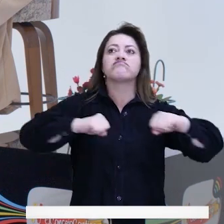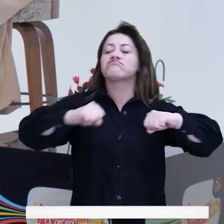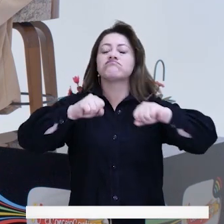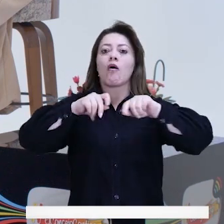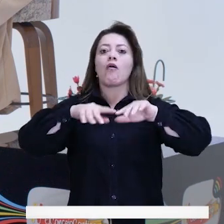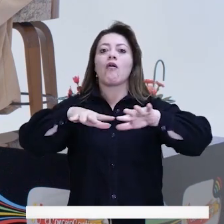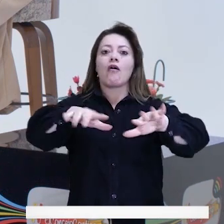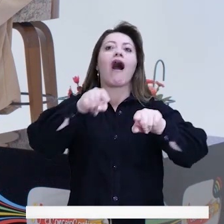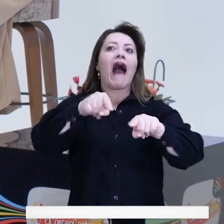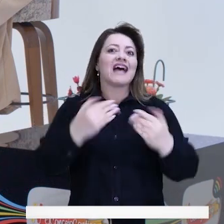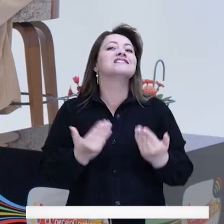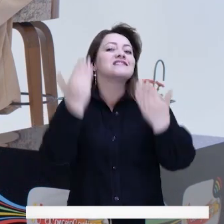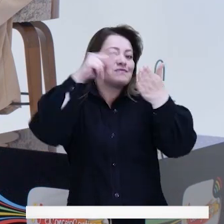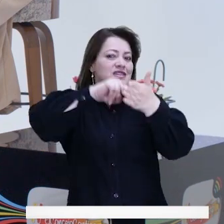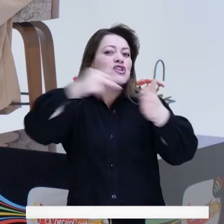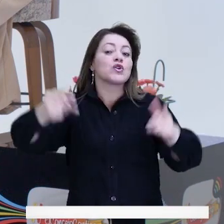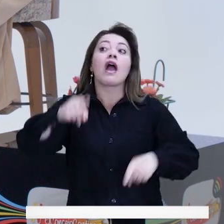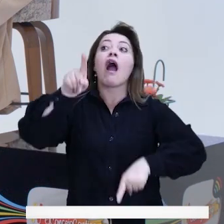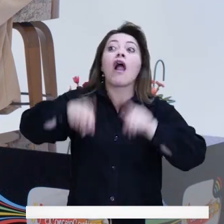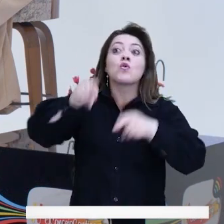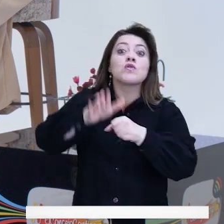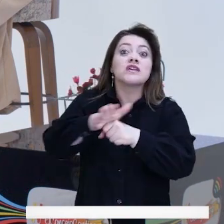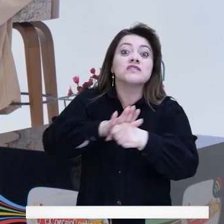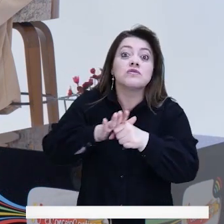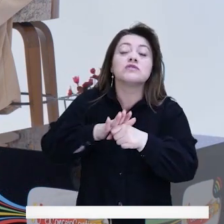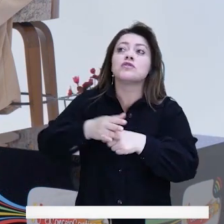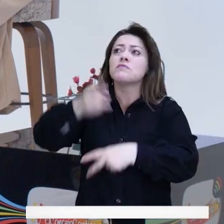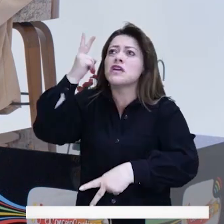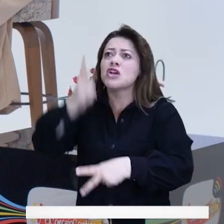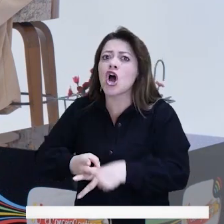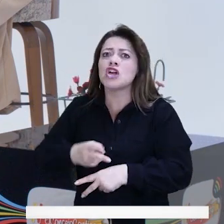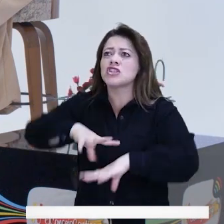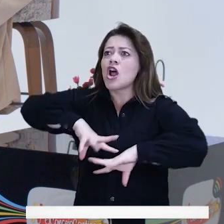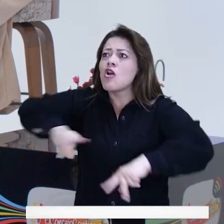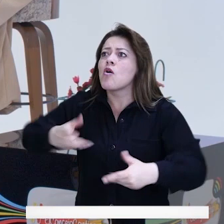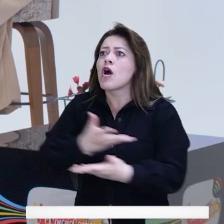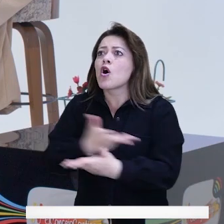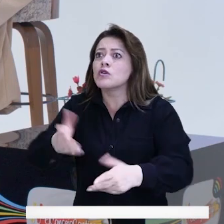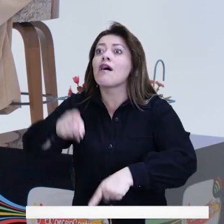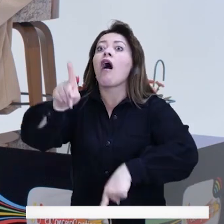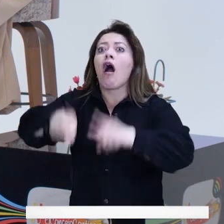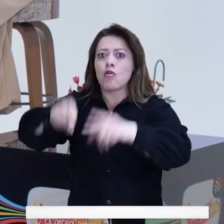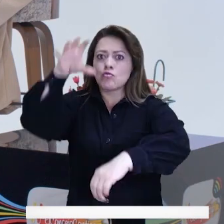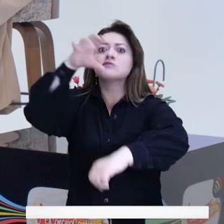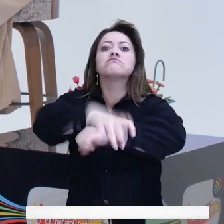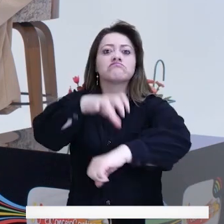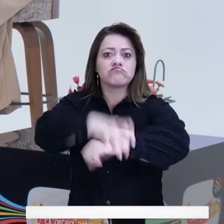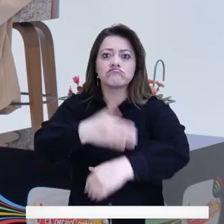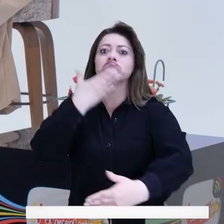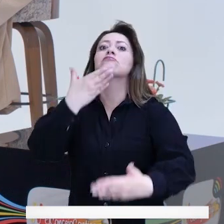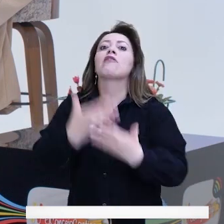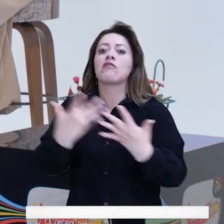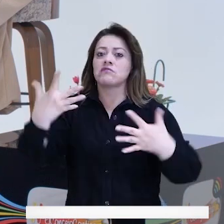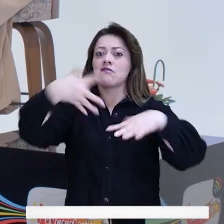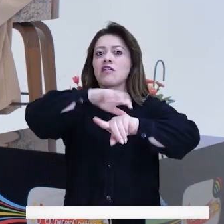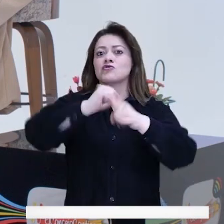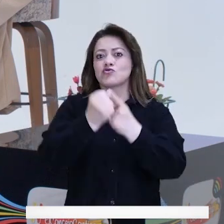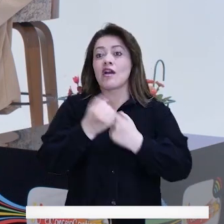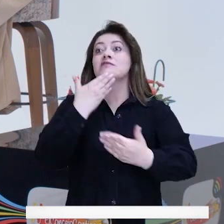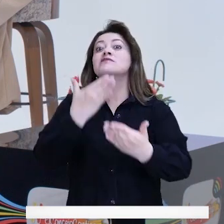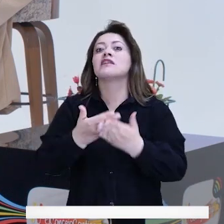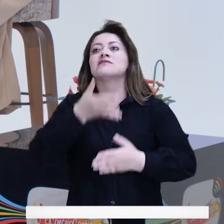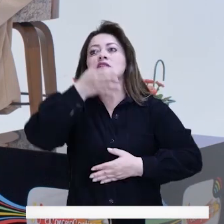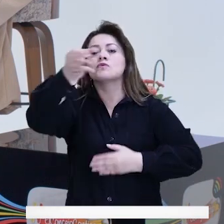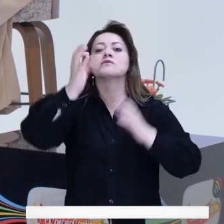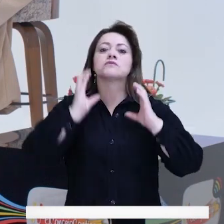alarmas y algunos realmente delitos se han podido aguantar, han podido frenar, han podido capturar a los delincuentes